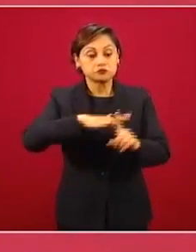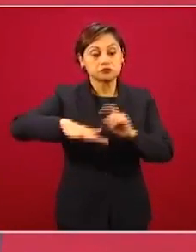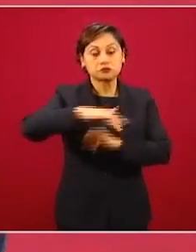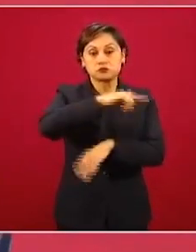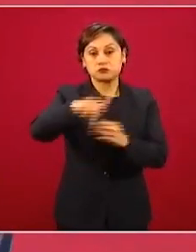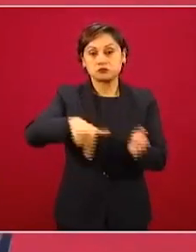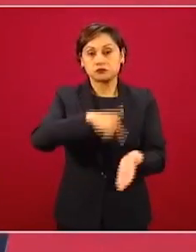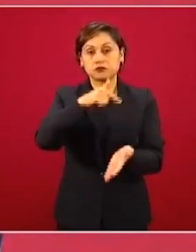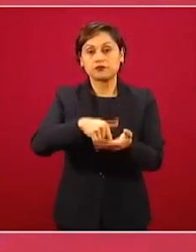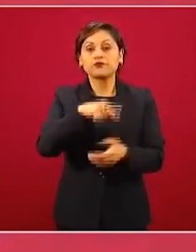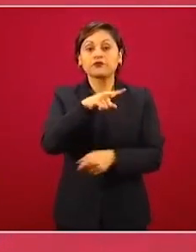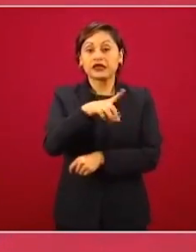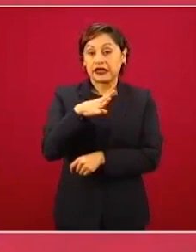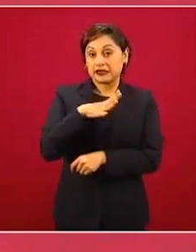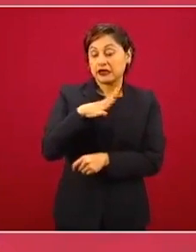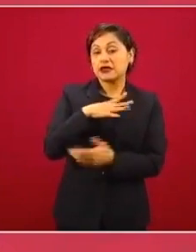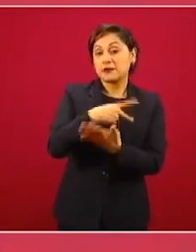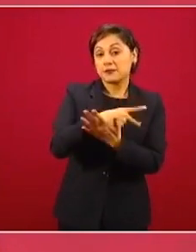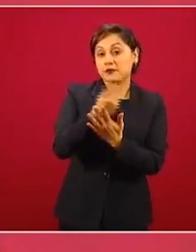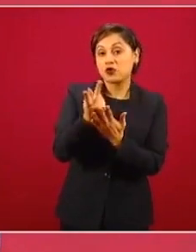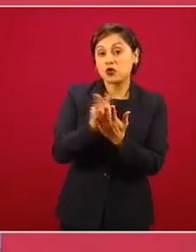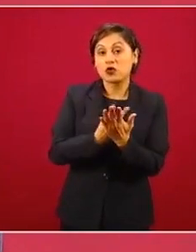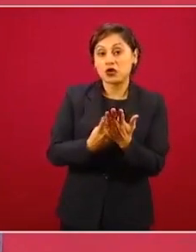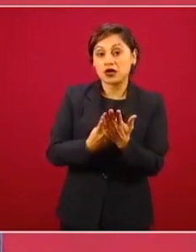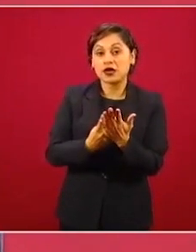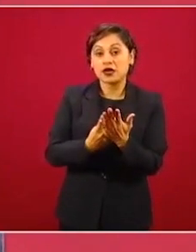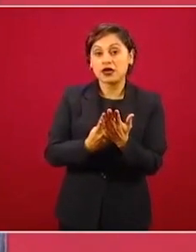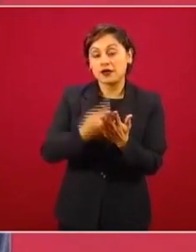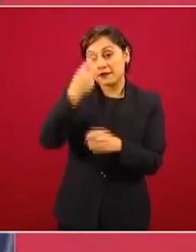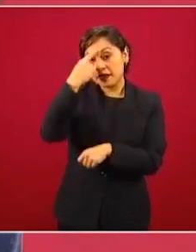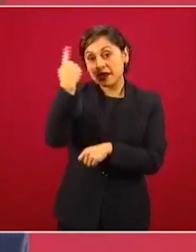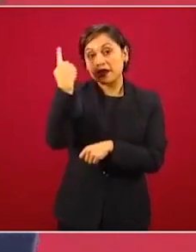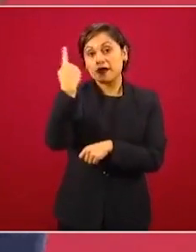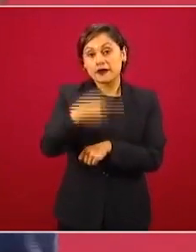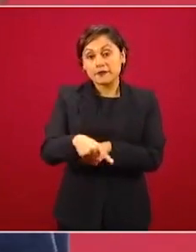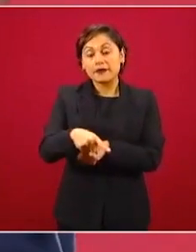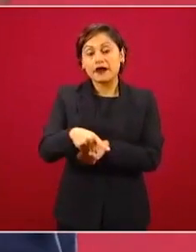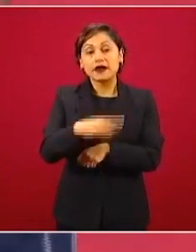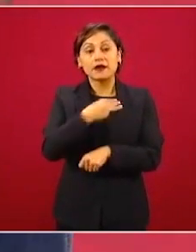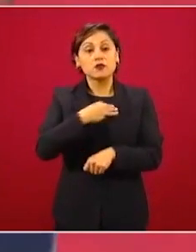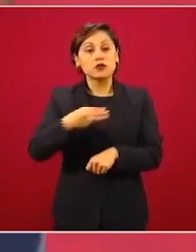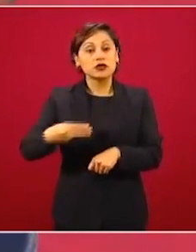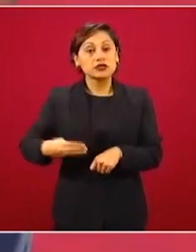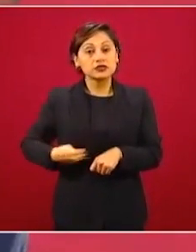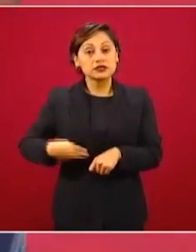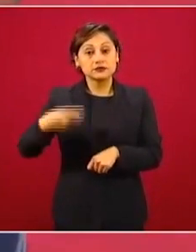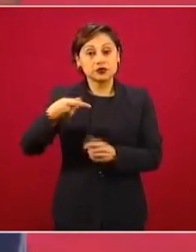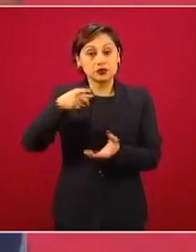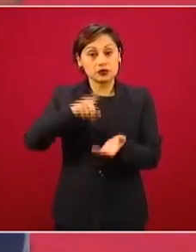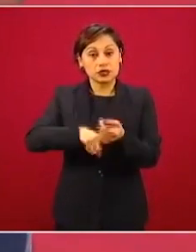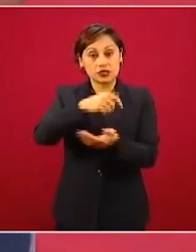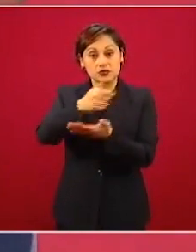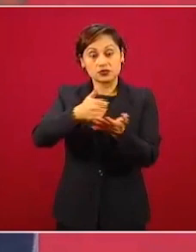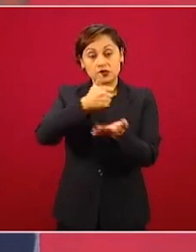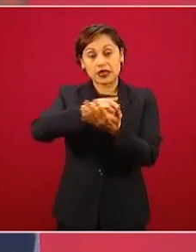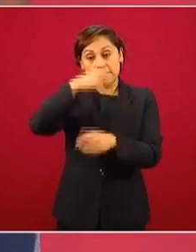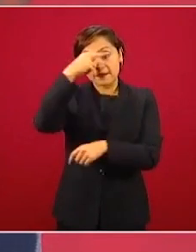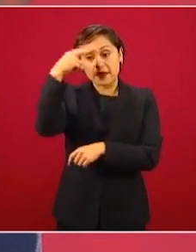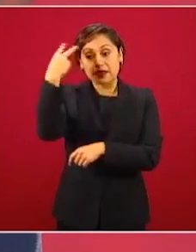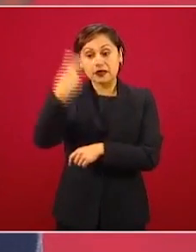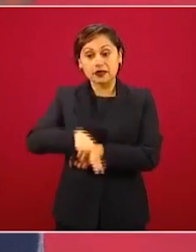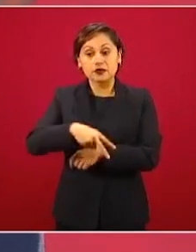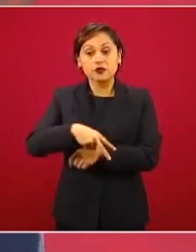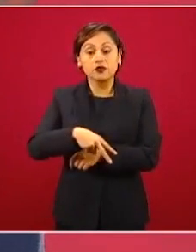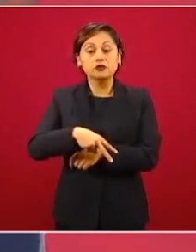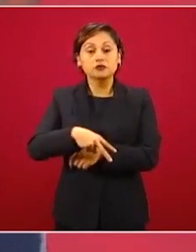municipios conurbados aquí en la Ciudad de México. Vamos